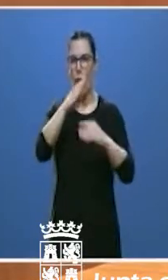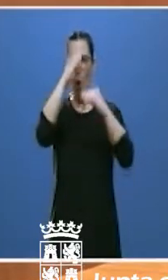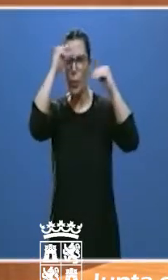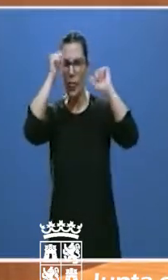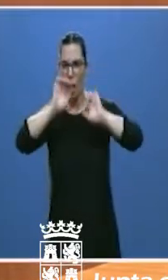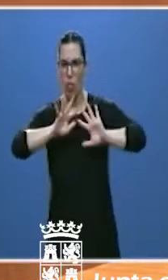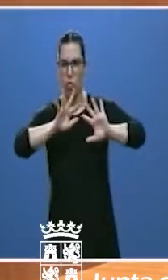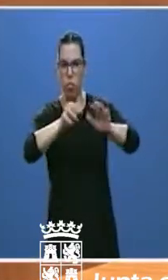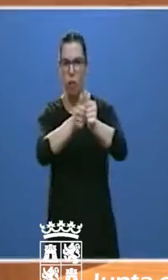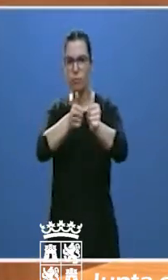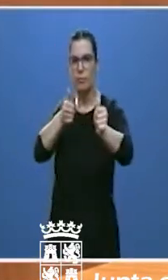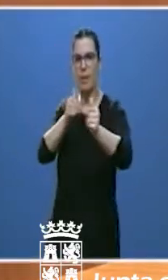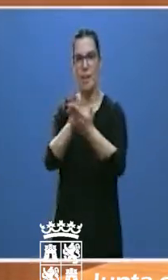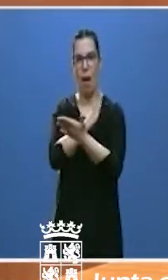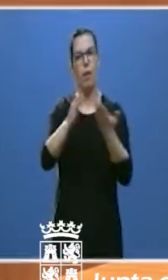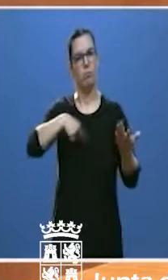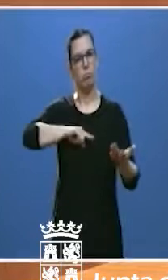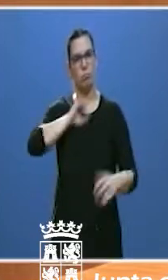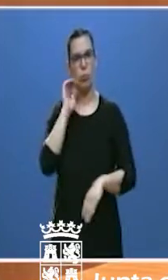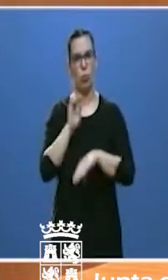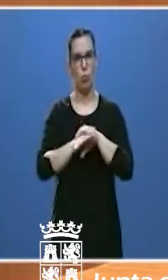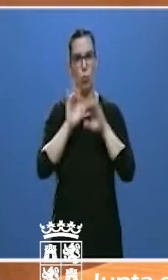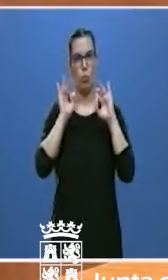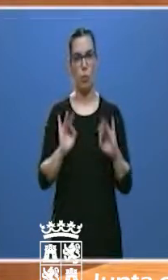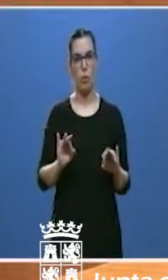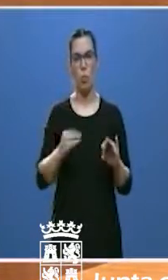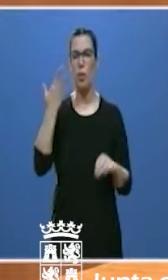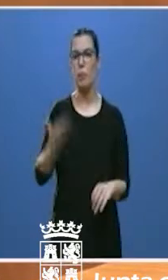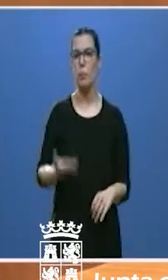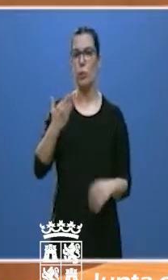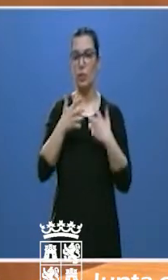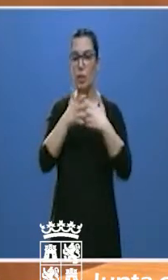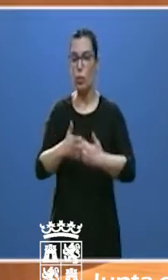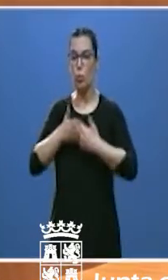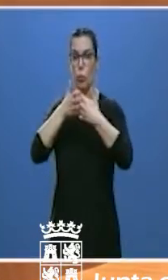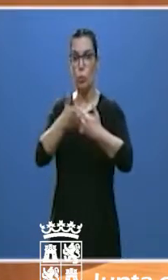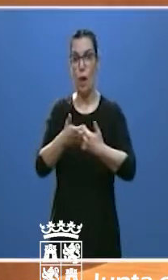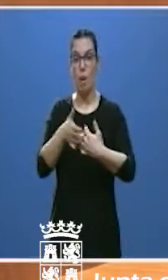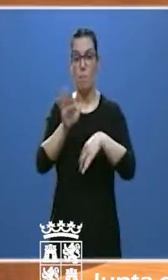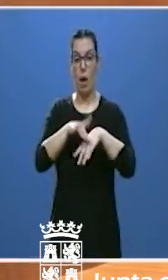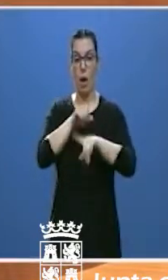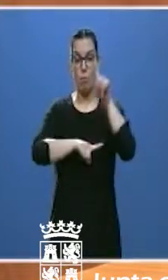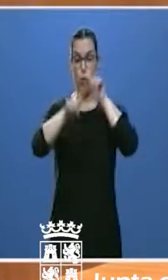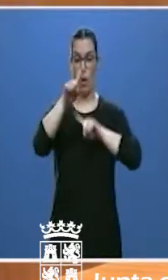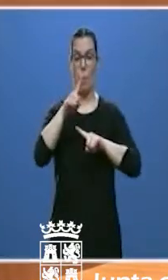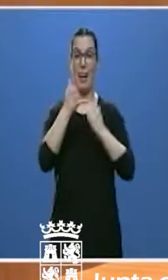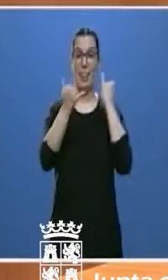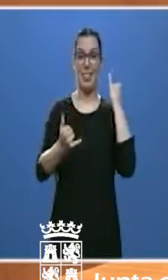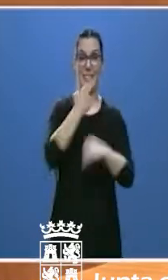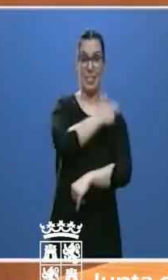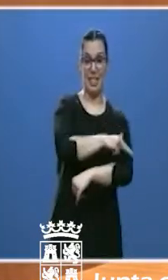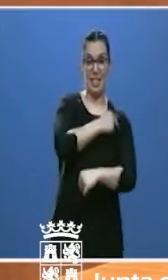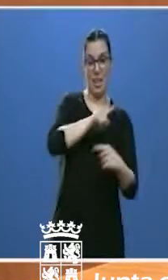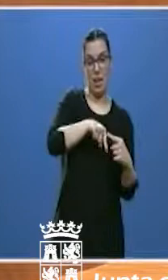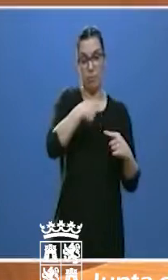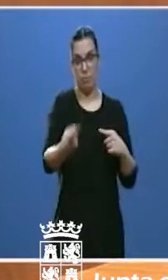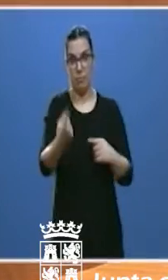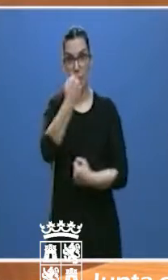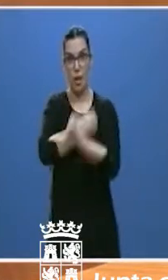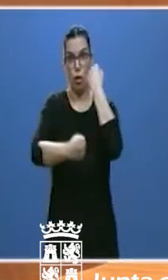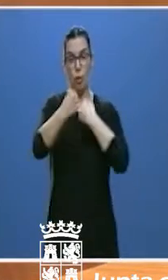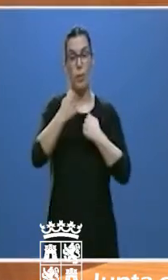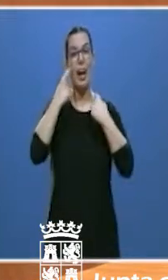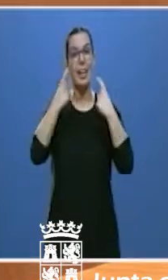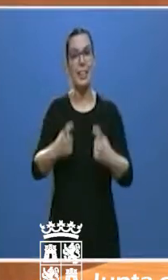lo estamos cumpliendo. Es esencial luchar para que esta crisis sanitaria y económica no dé lugar a una crisis,